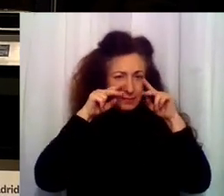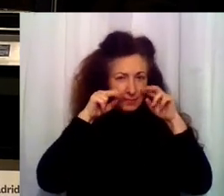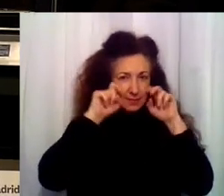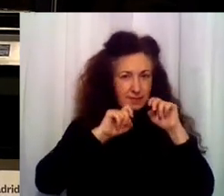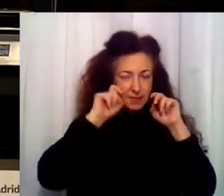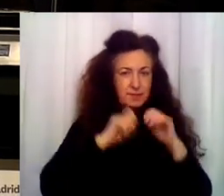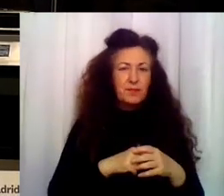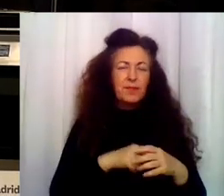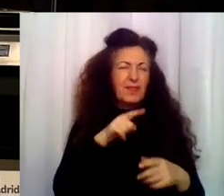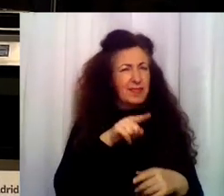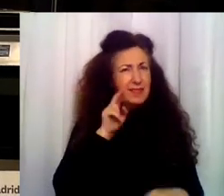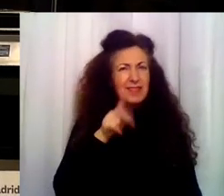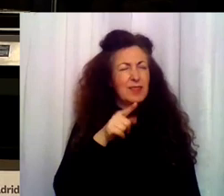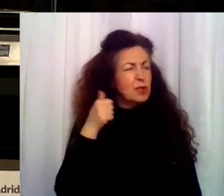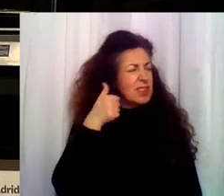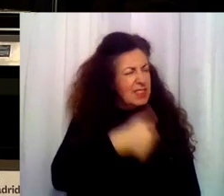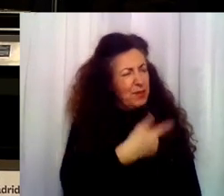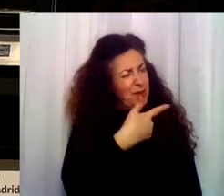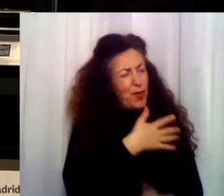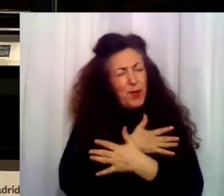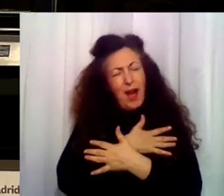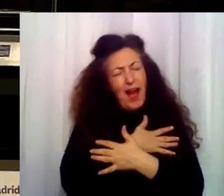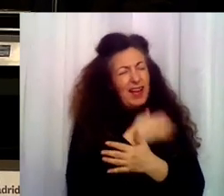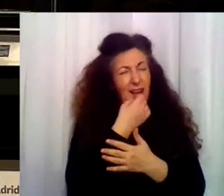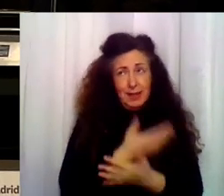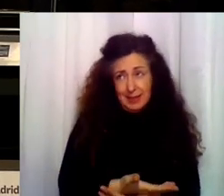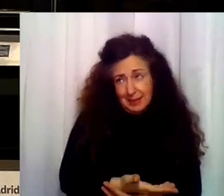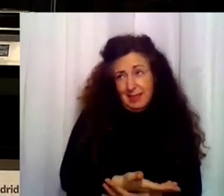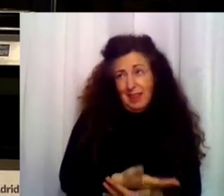¿Siempre has bailado tan bien? Sí, sí, para lo que me ha servido.